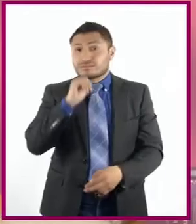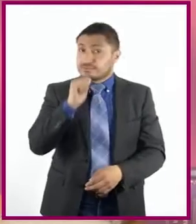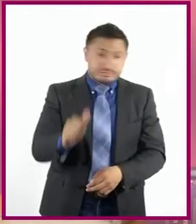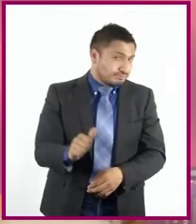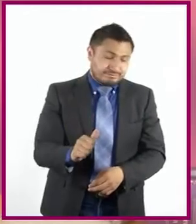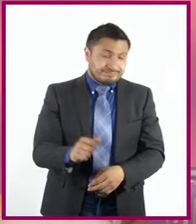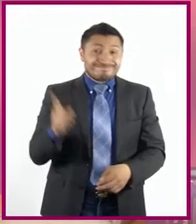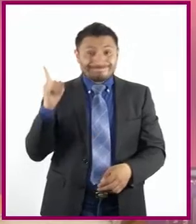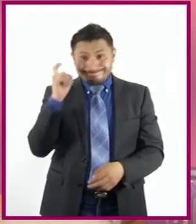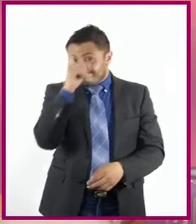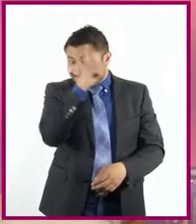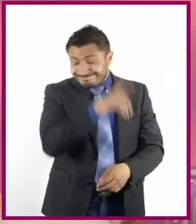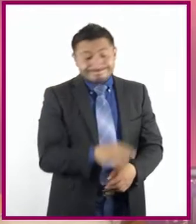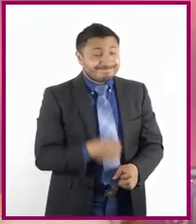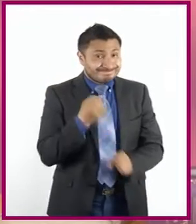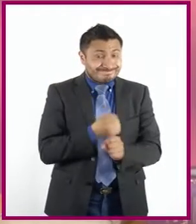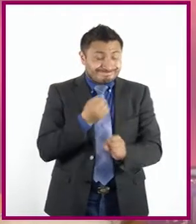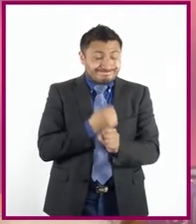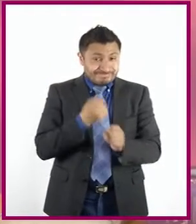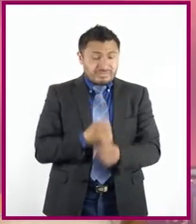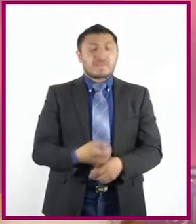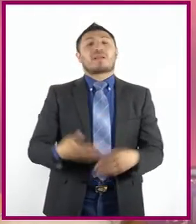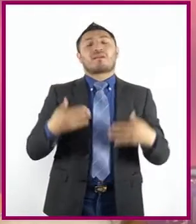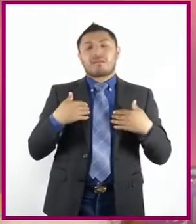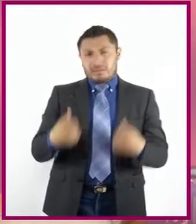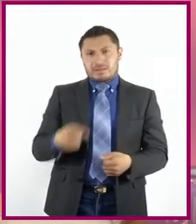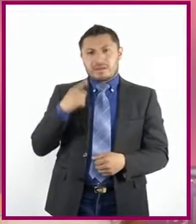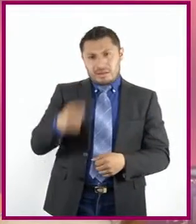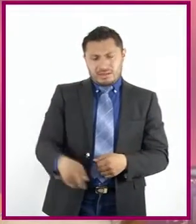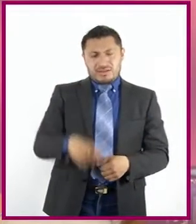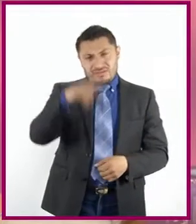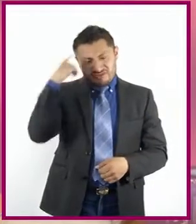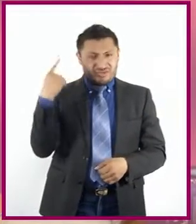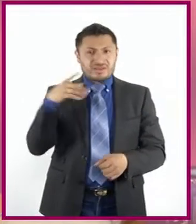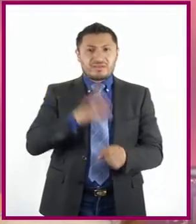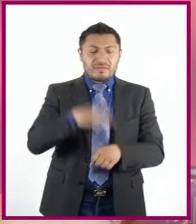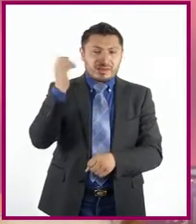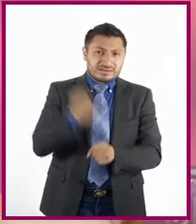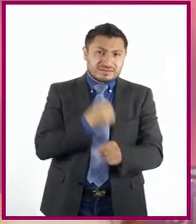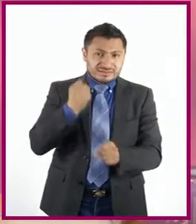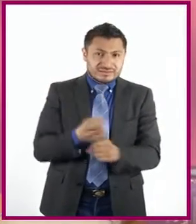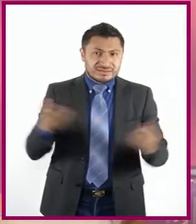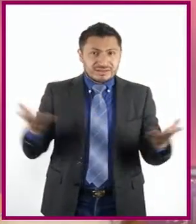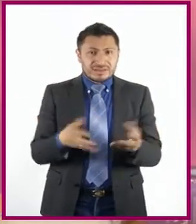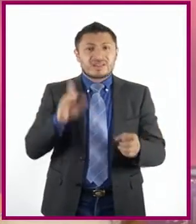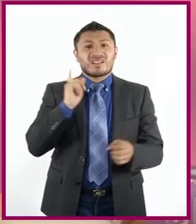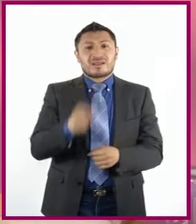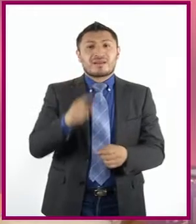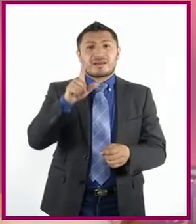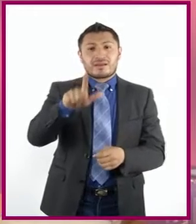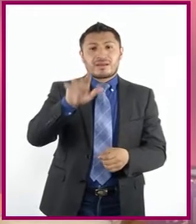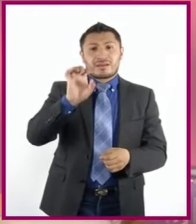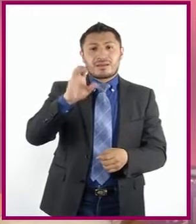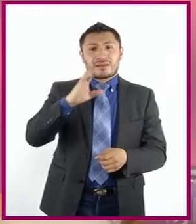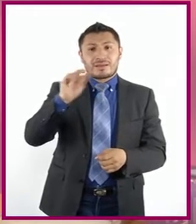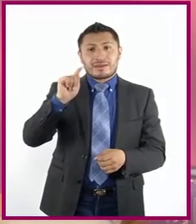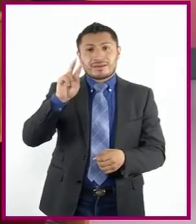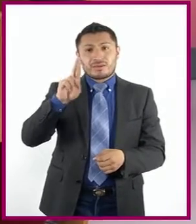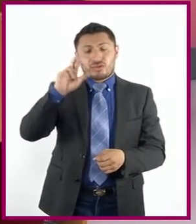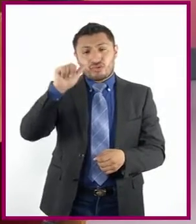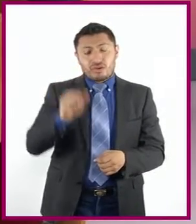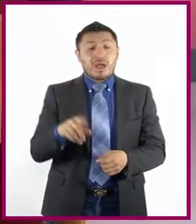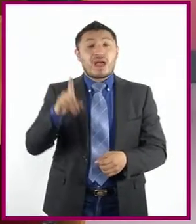Te entiendo. En esos casos es más sencillo y más práctico realizar lo que llamamos una lectura dramatizada,